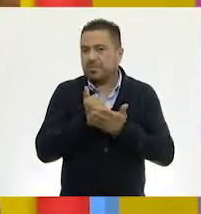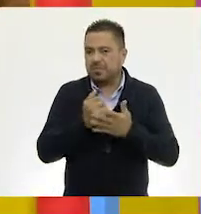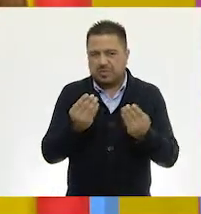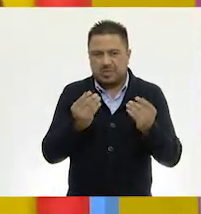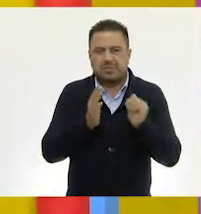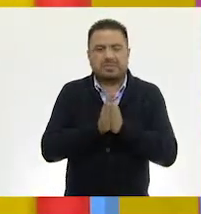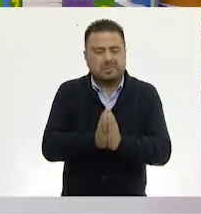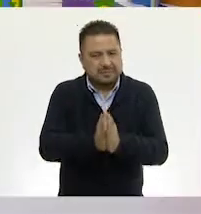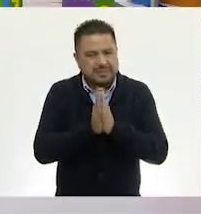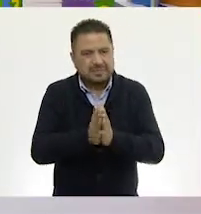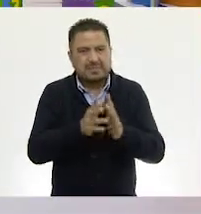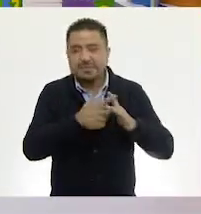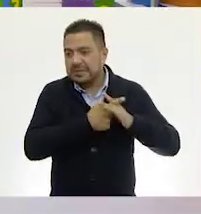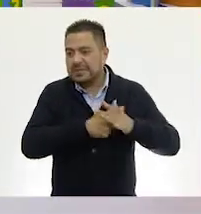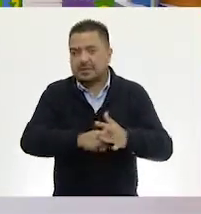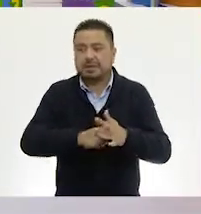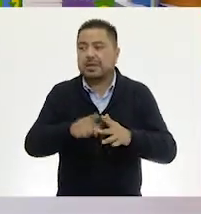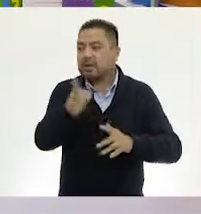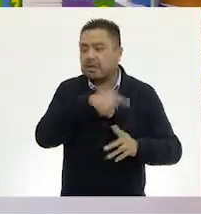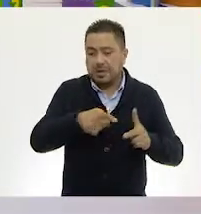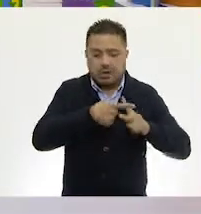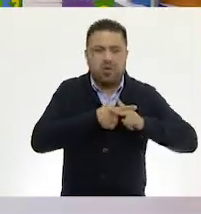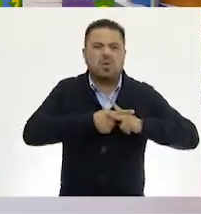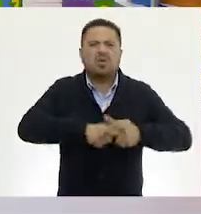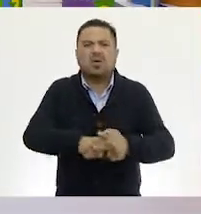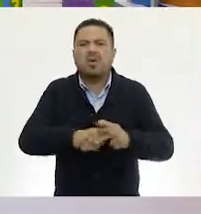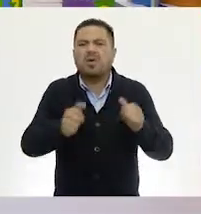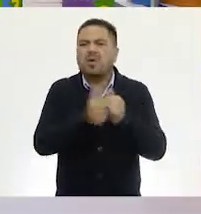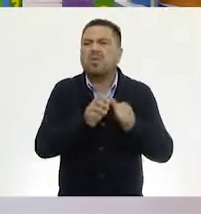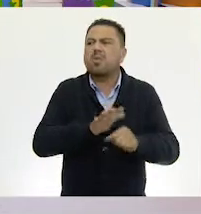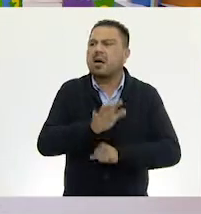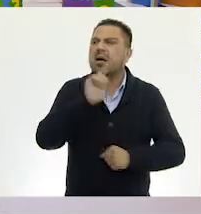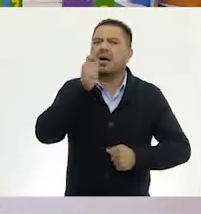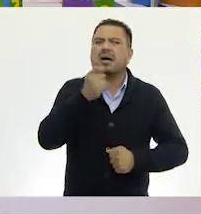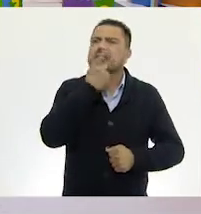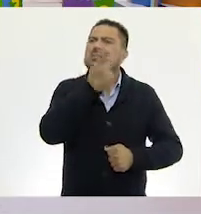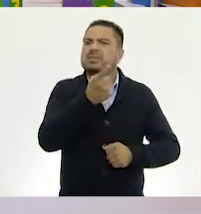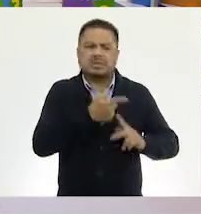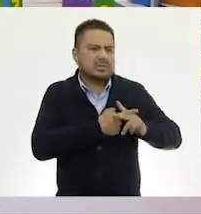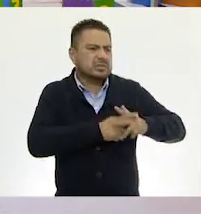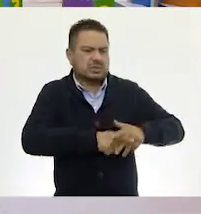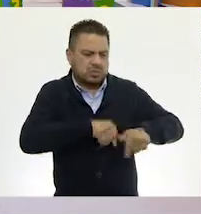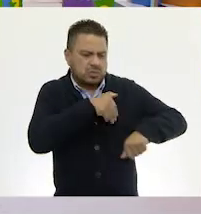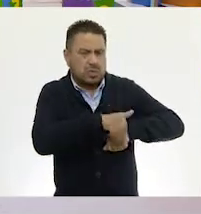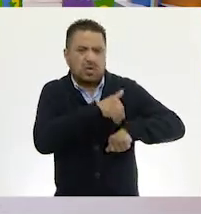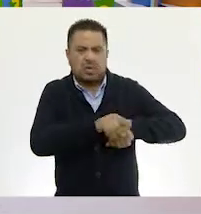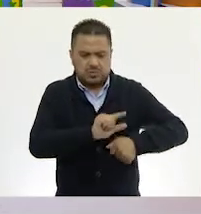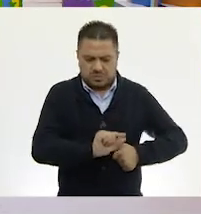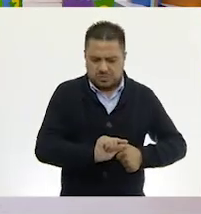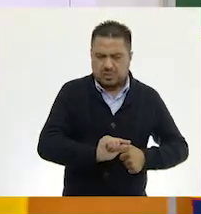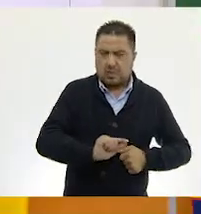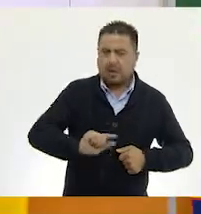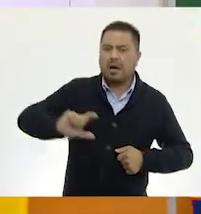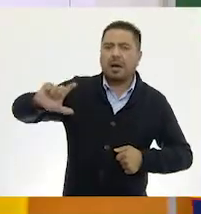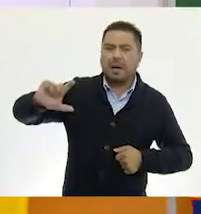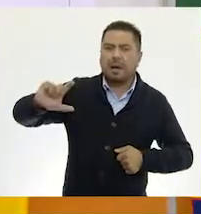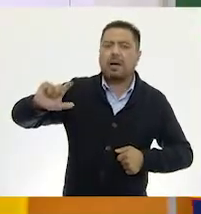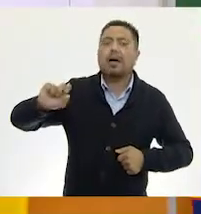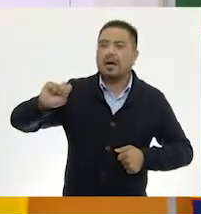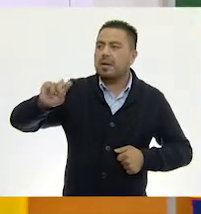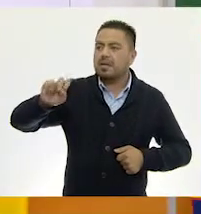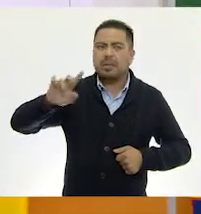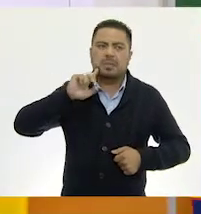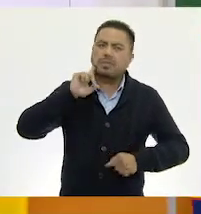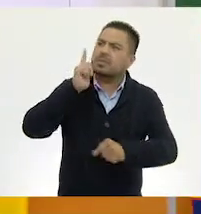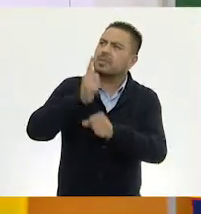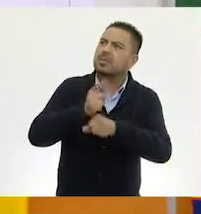bien. Comienza, Erika. Muy bien, entonces comenzamos con... Dijiste que empezamos con la cantidad menor. La cantidad menor. Yo